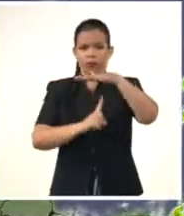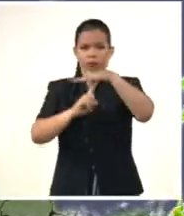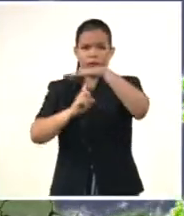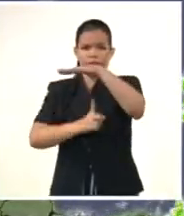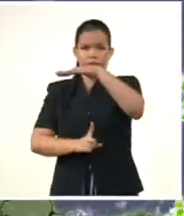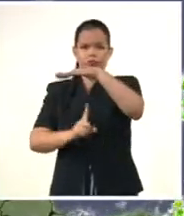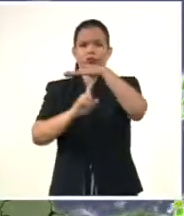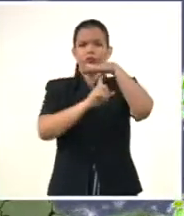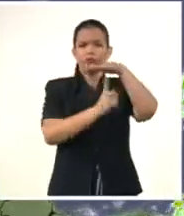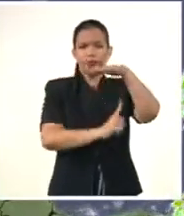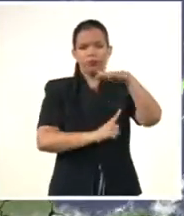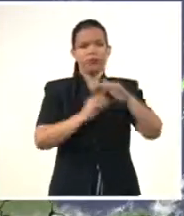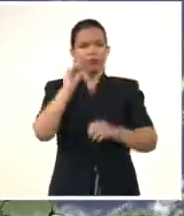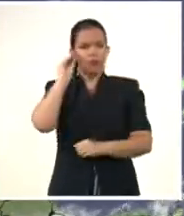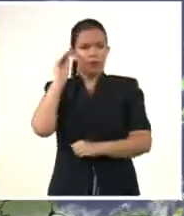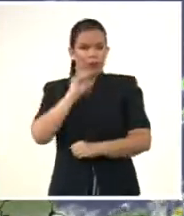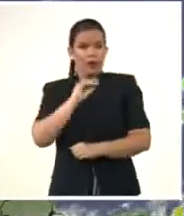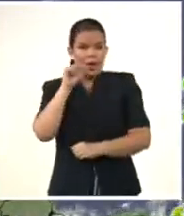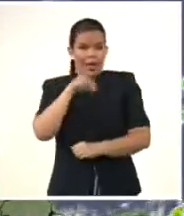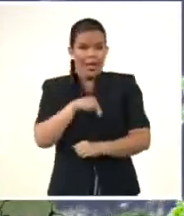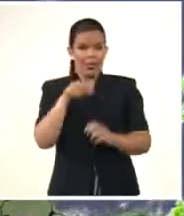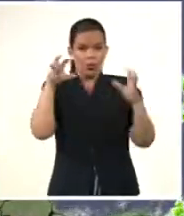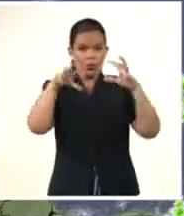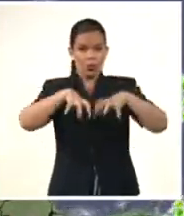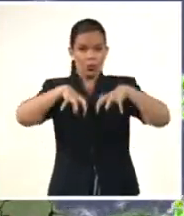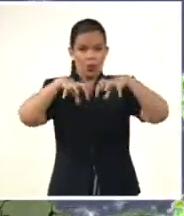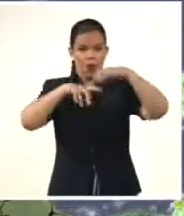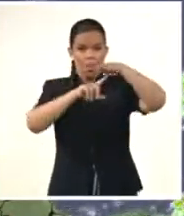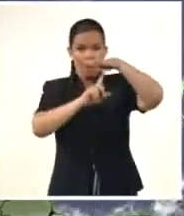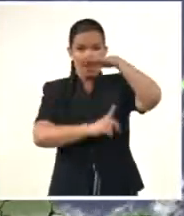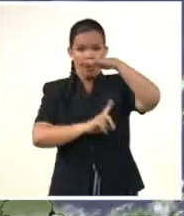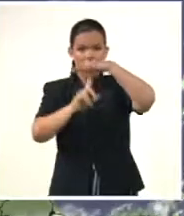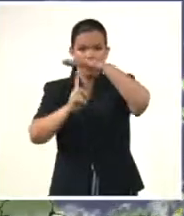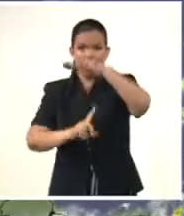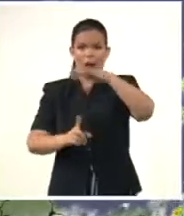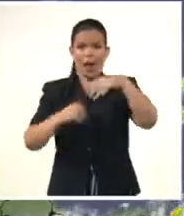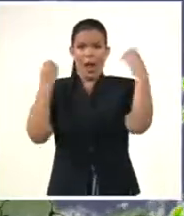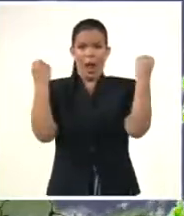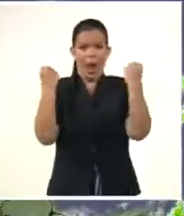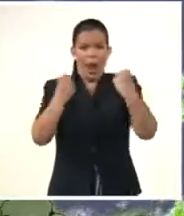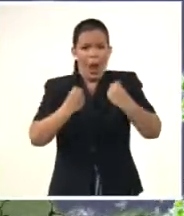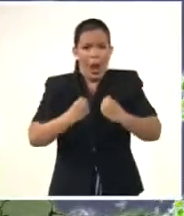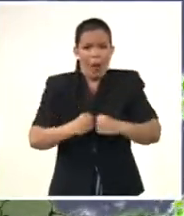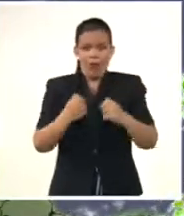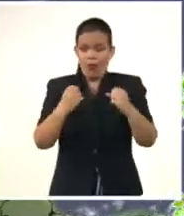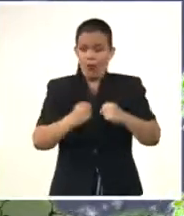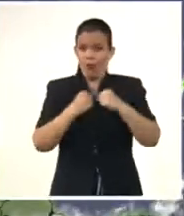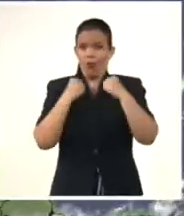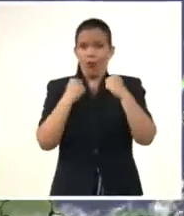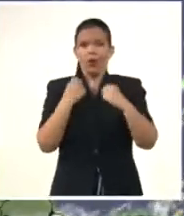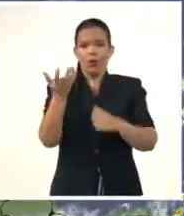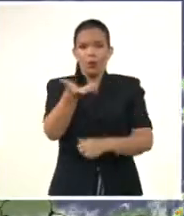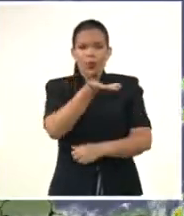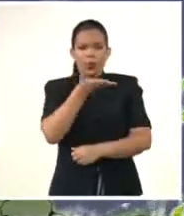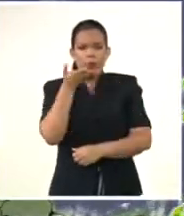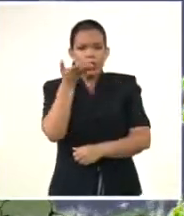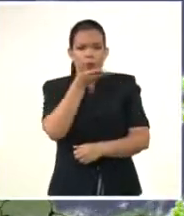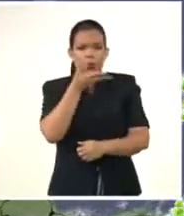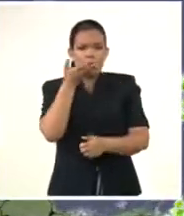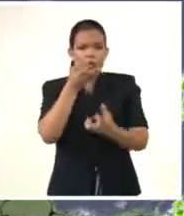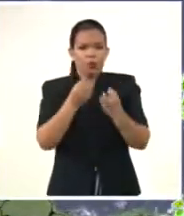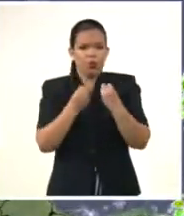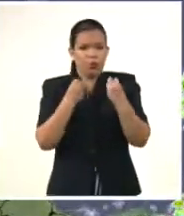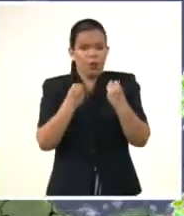manera puntual, esas tormentas eléctricas llegaron a ser fuertes, incrementando la intensidad de los vientos. En la red de estaciones